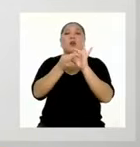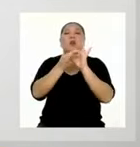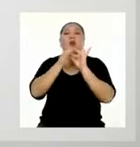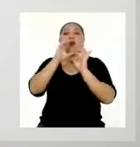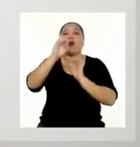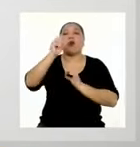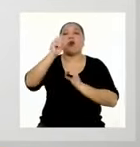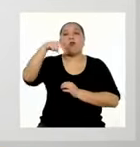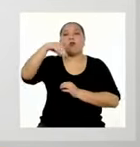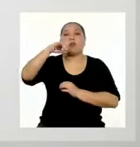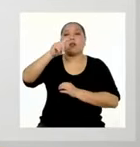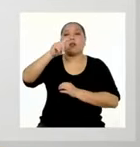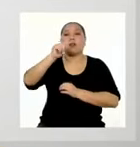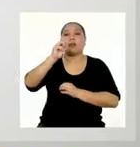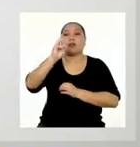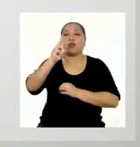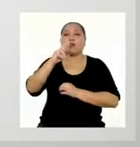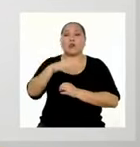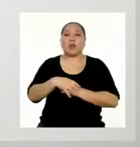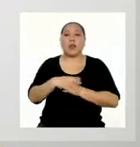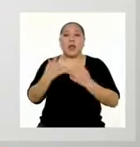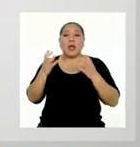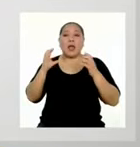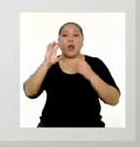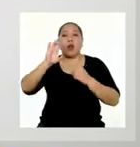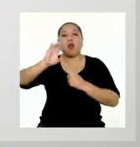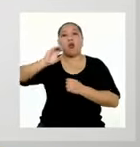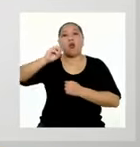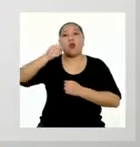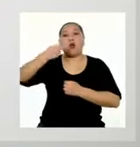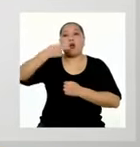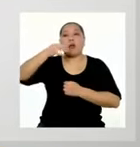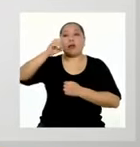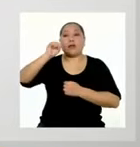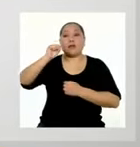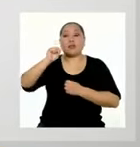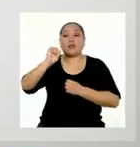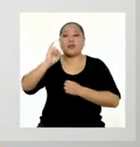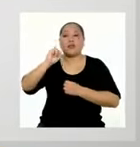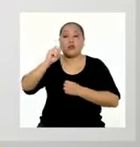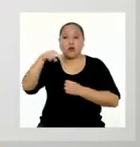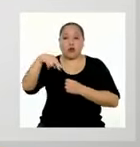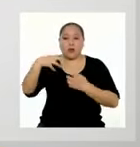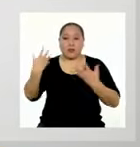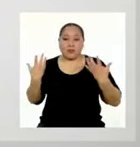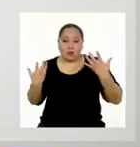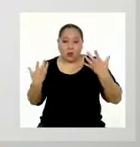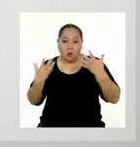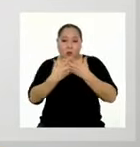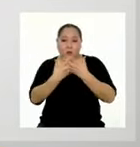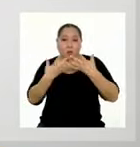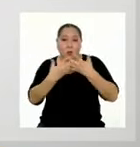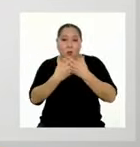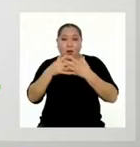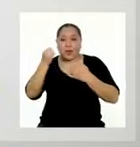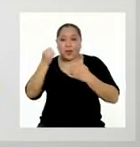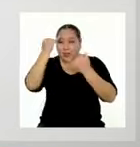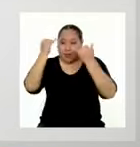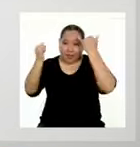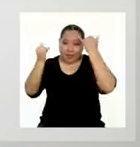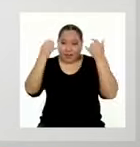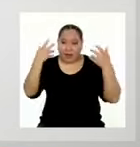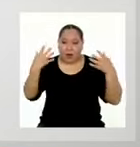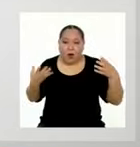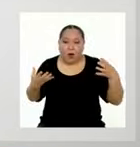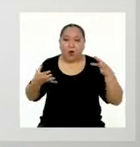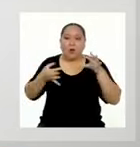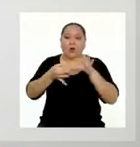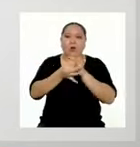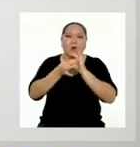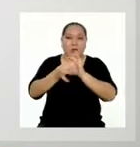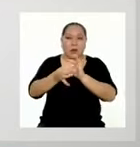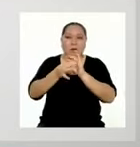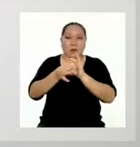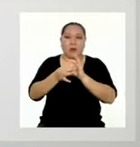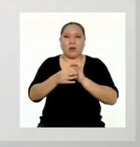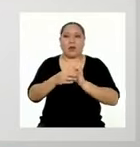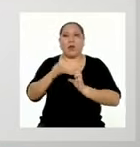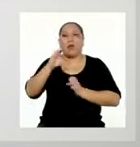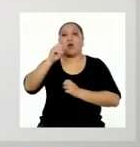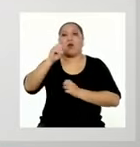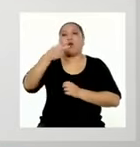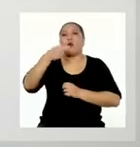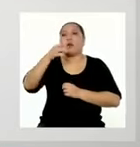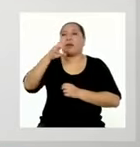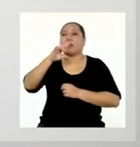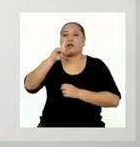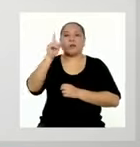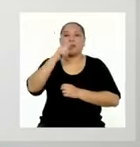cohesión textual tiene que ver con relacionar las ideas mediante conectores y referentes adecuados. La coherencia implica